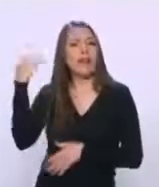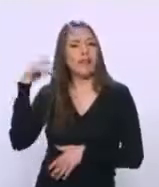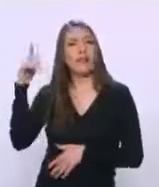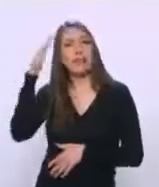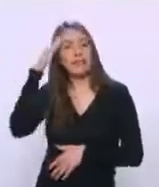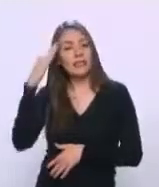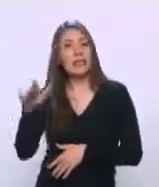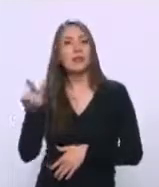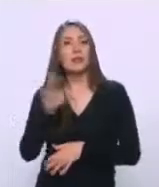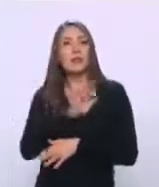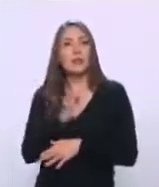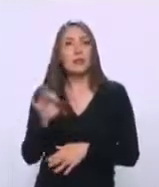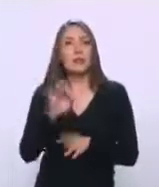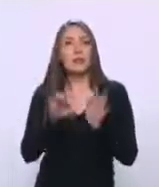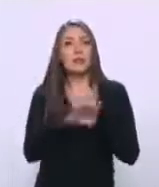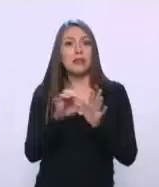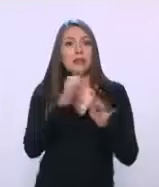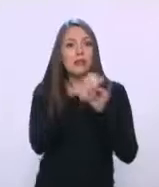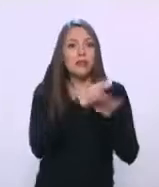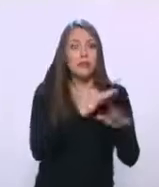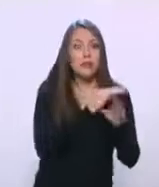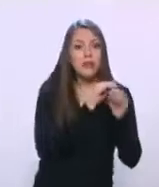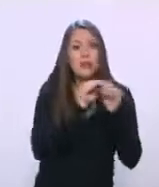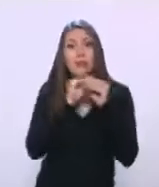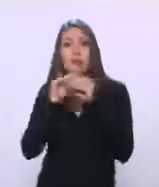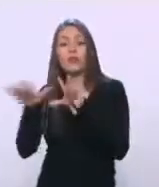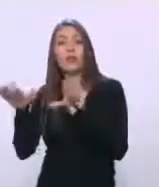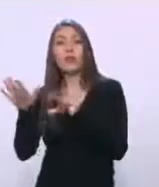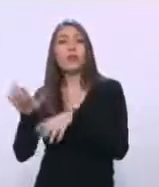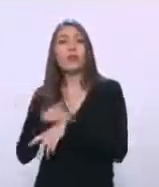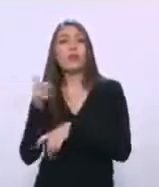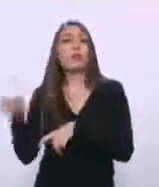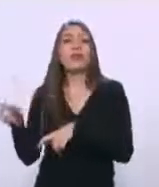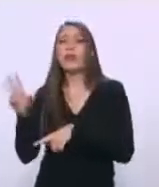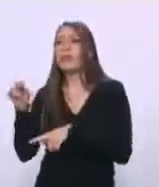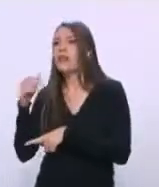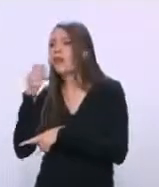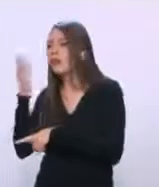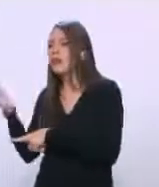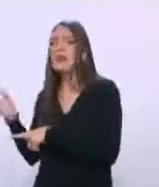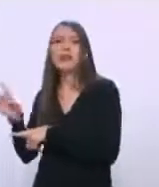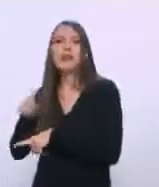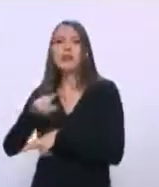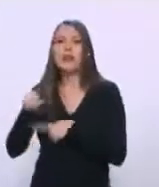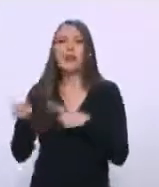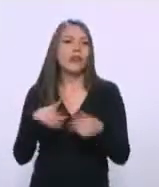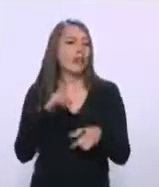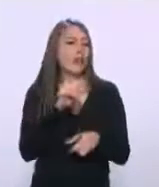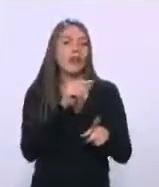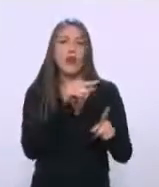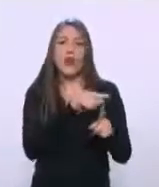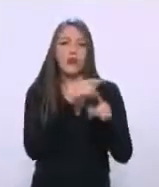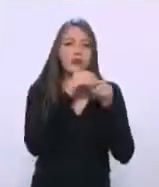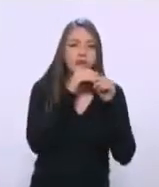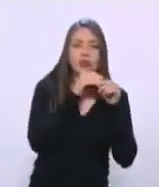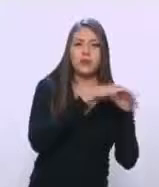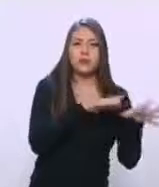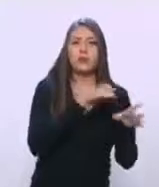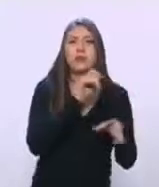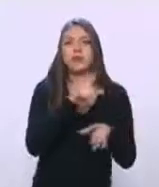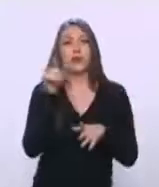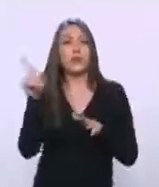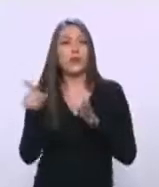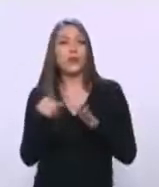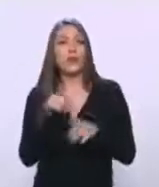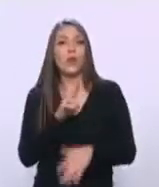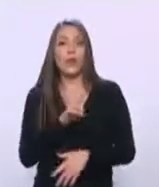de conocerse esta información. Tan es así que hizo toda una odisea para que no la dieras a conocer primero en el Universal